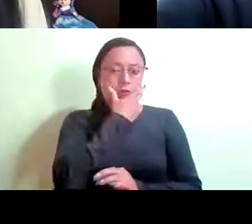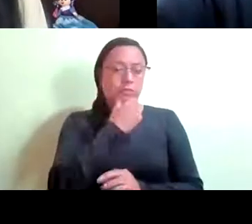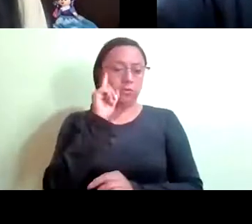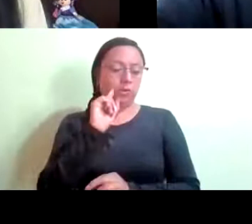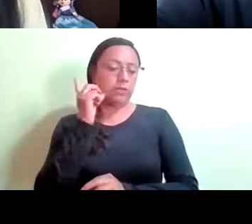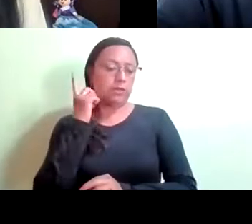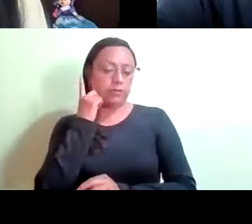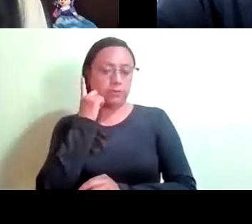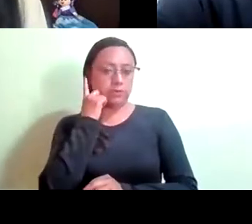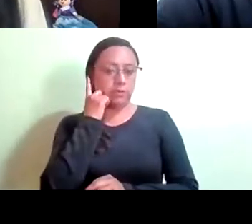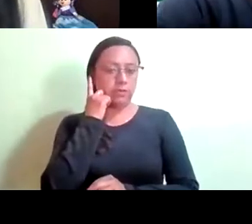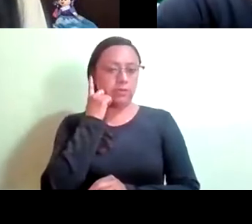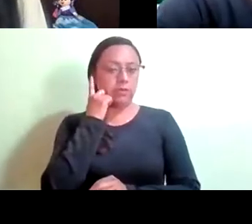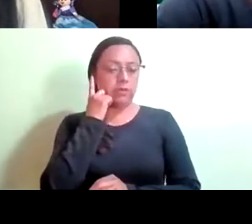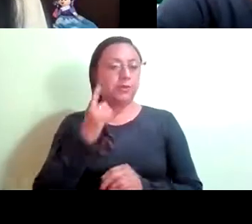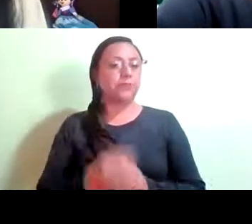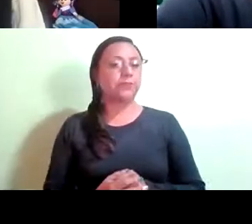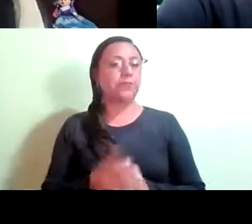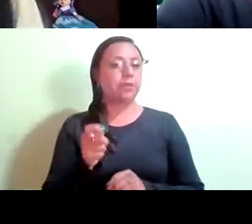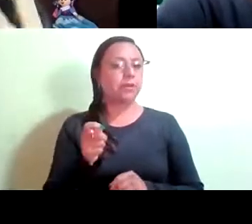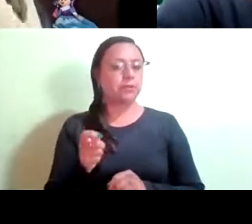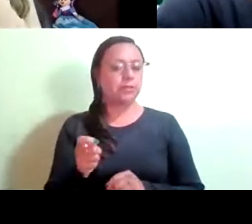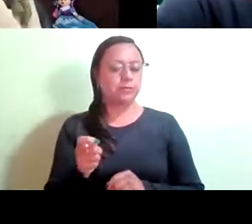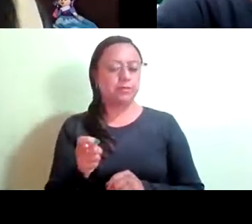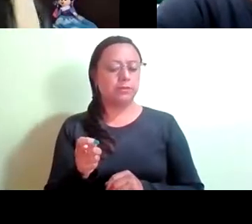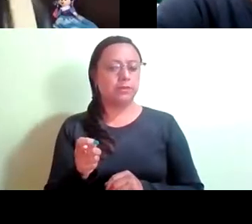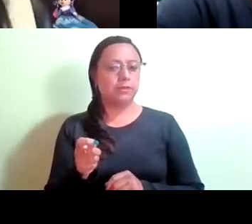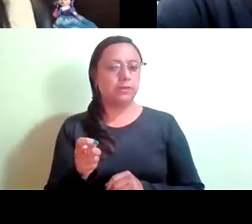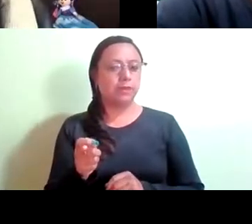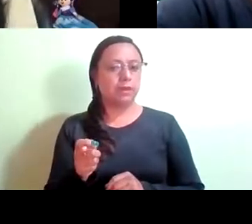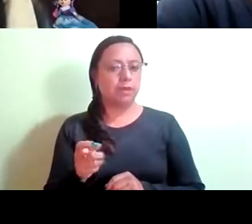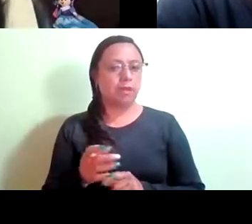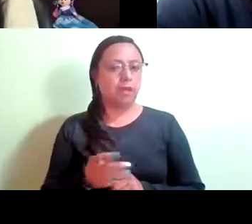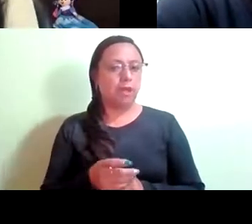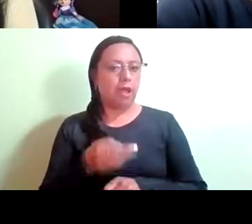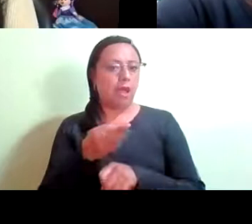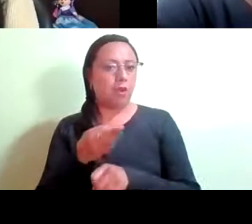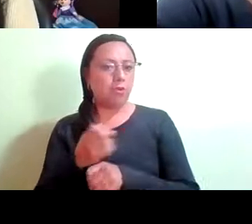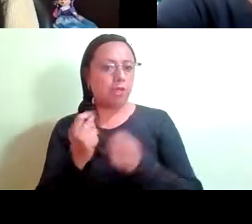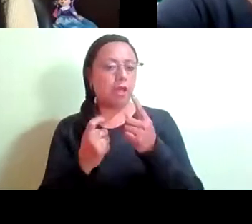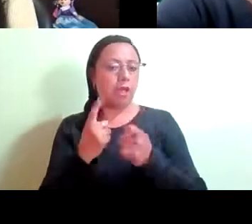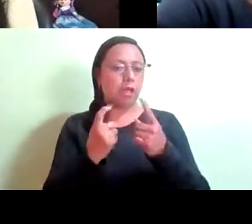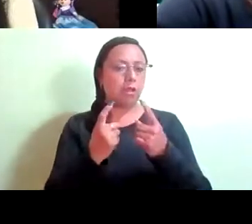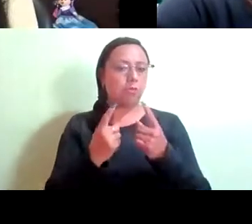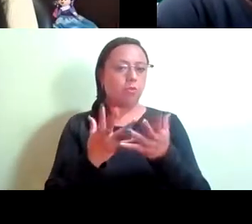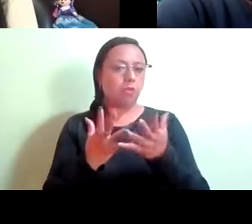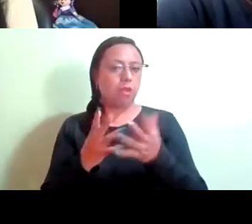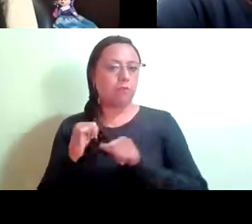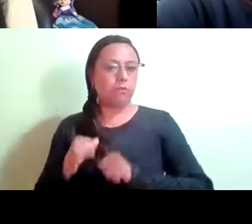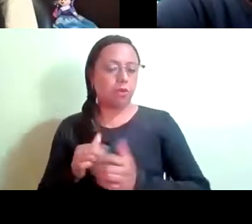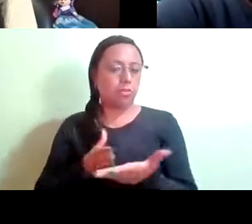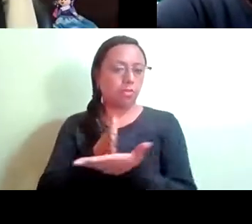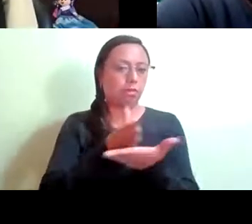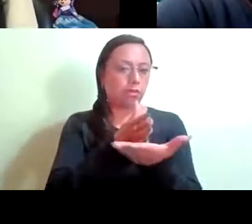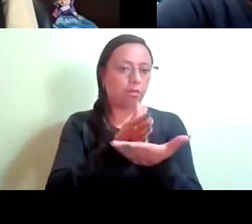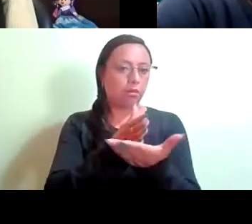que no era una, eh, ¿cómo se dice? No era una función invasiva precisamente de las facultades que tenían,